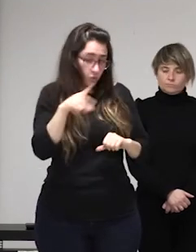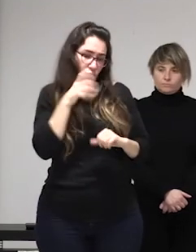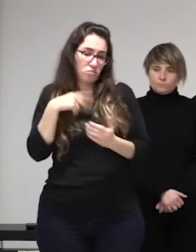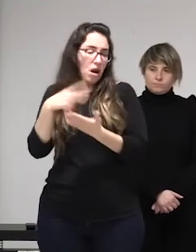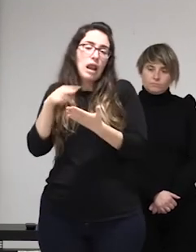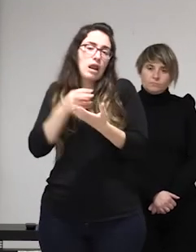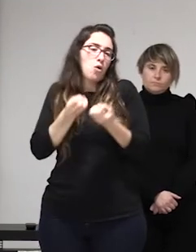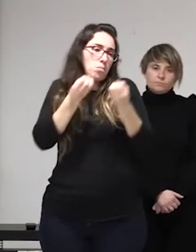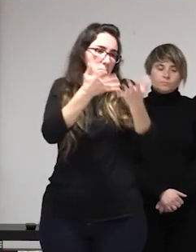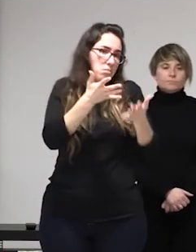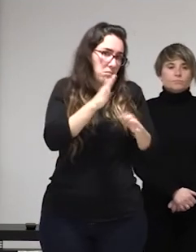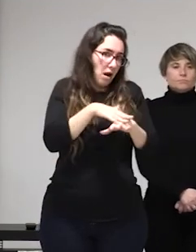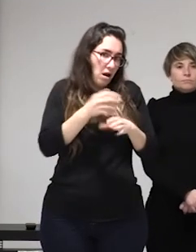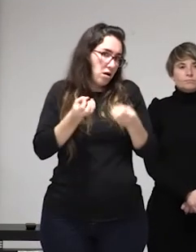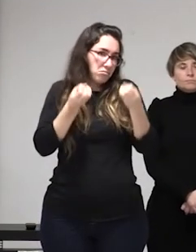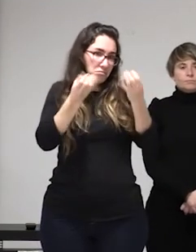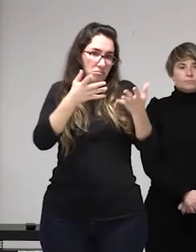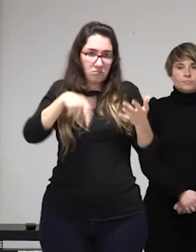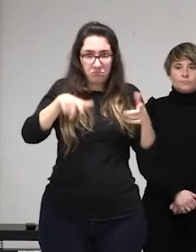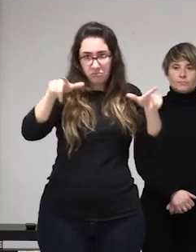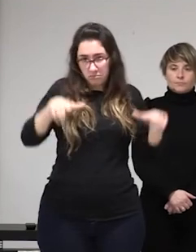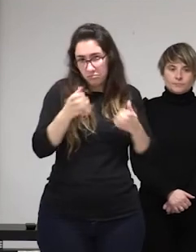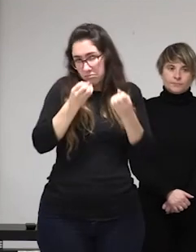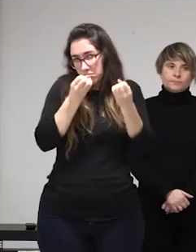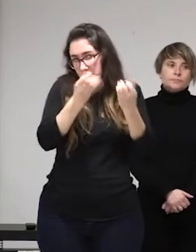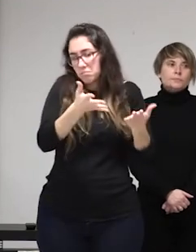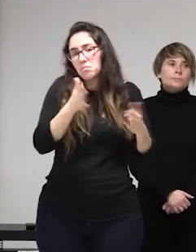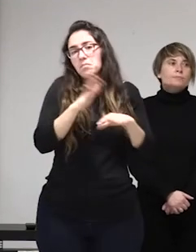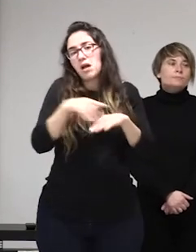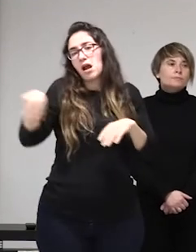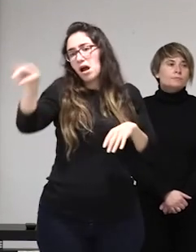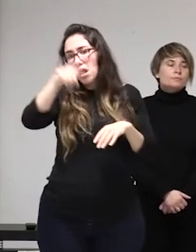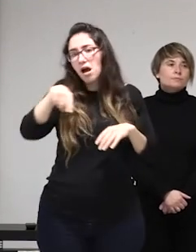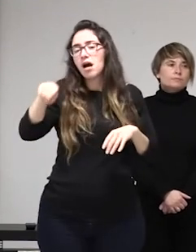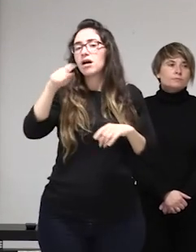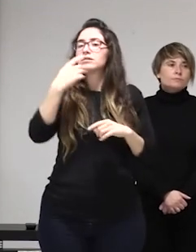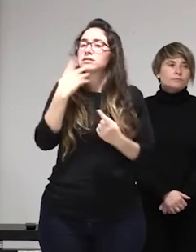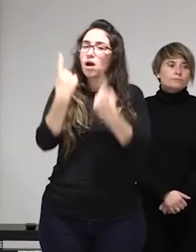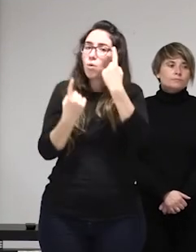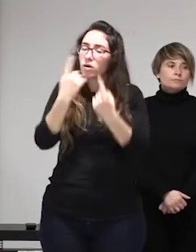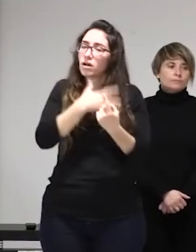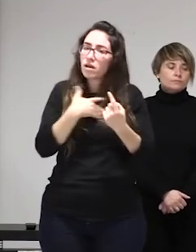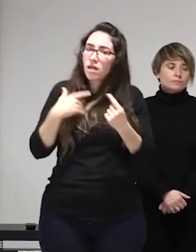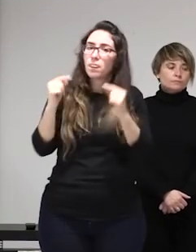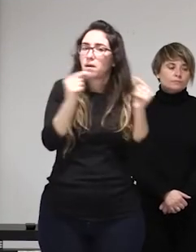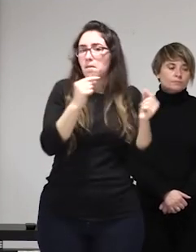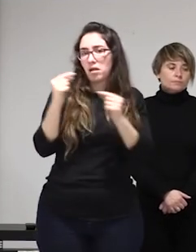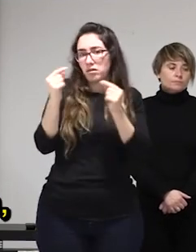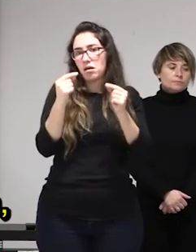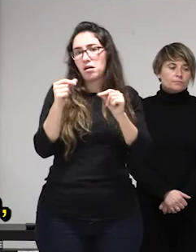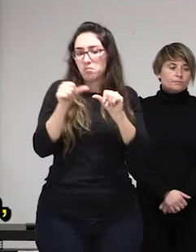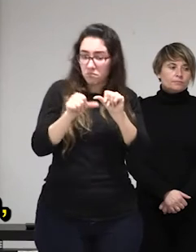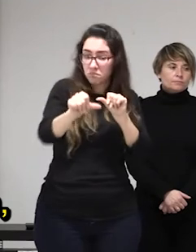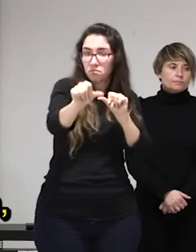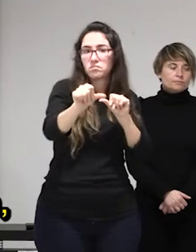otro de los mensajes va en este mismo sentido dice buenas tardes veo con preocupación que se está llevando a cabo una charla sobre la prostitución presentándola como un trabajo que se